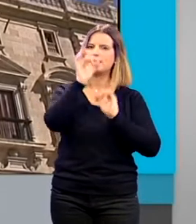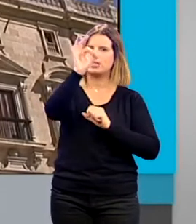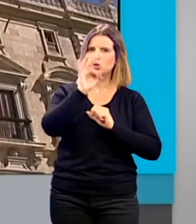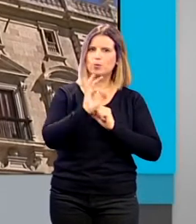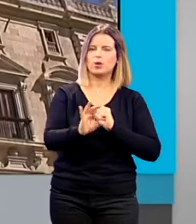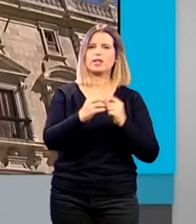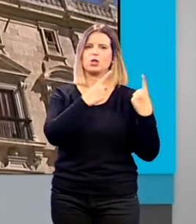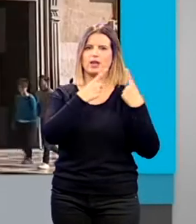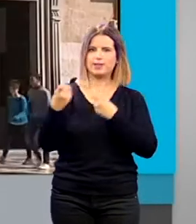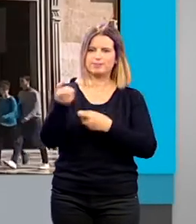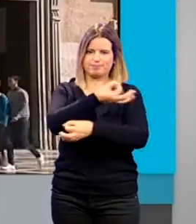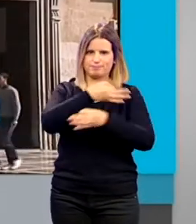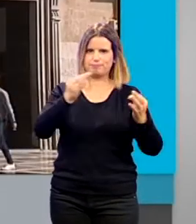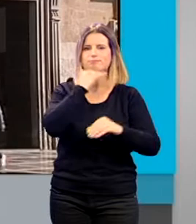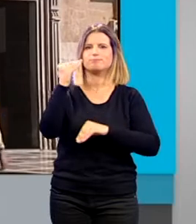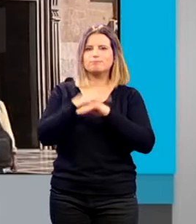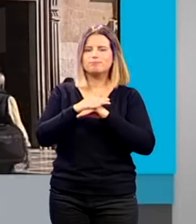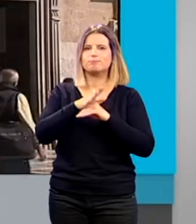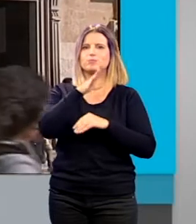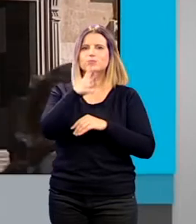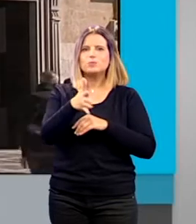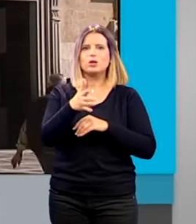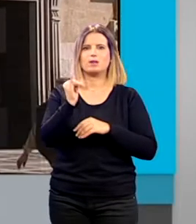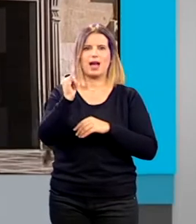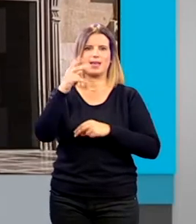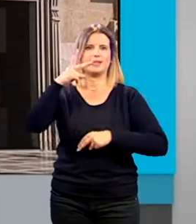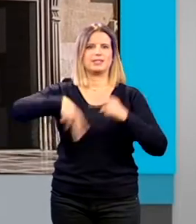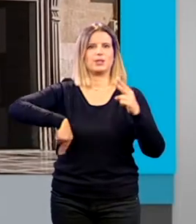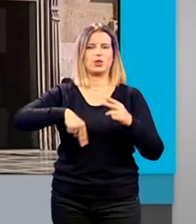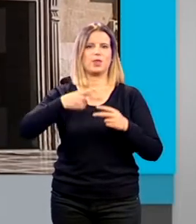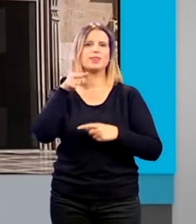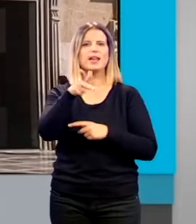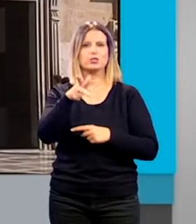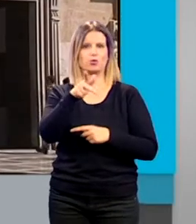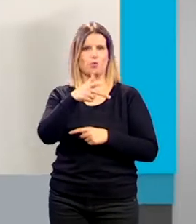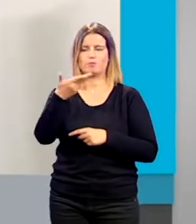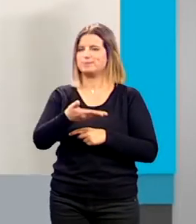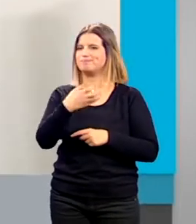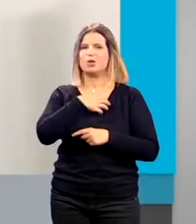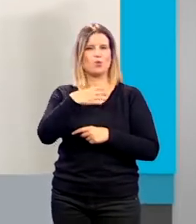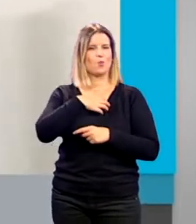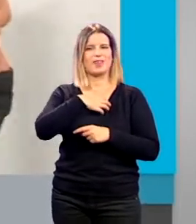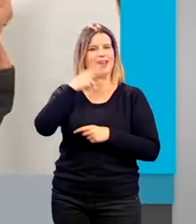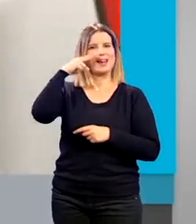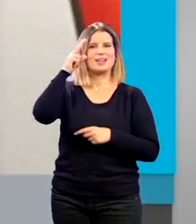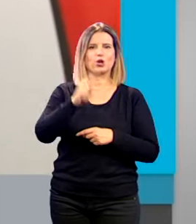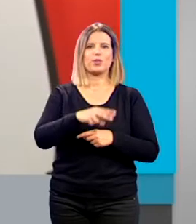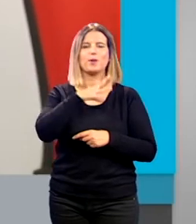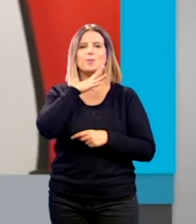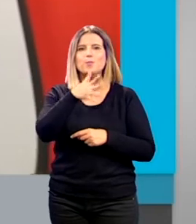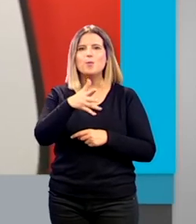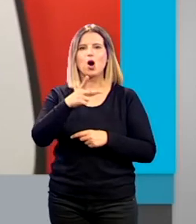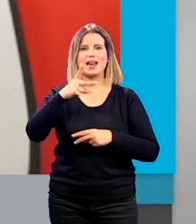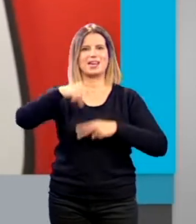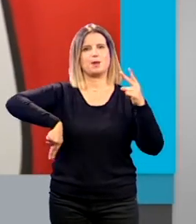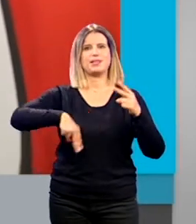necesidad e idoneidad y que haya una escasa entidad en la restricción de los derechos fundamentales pero que no es posible su ratificación al no contar con una limitación